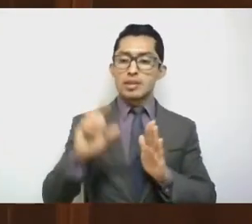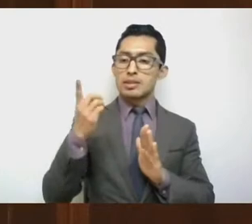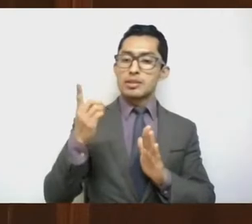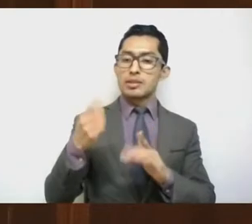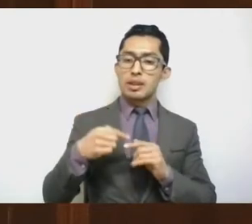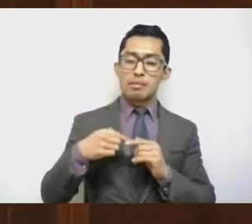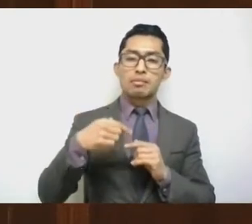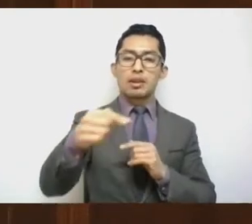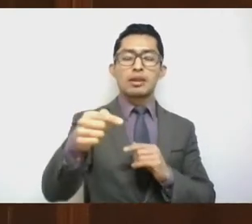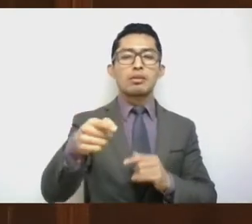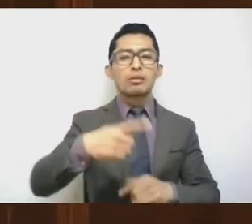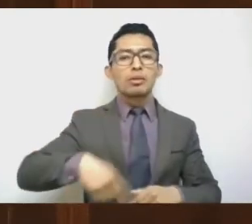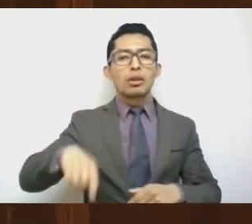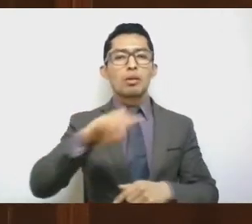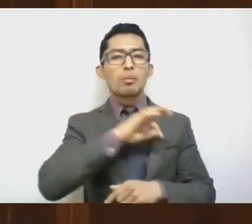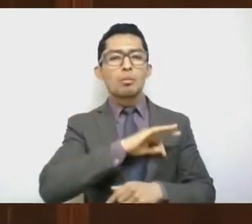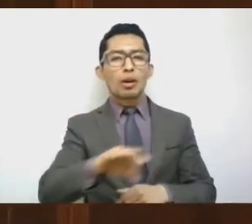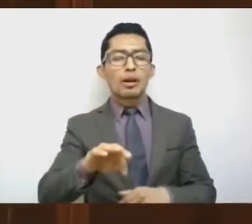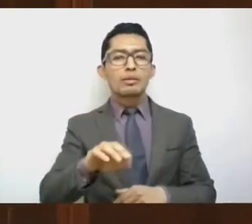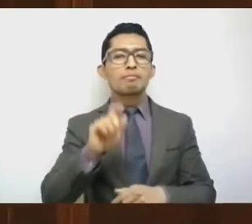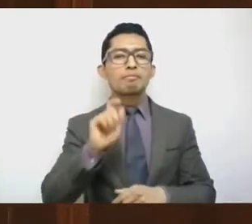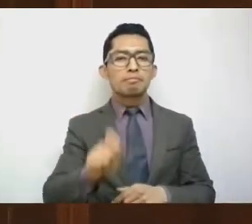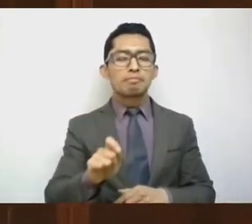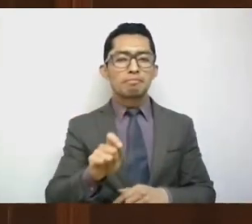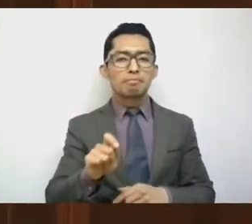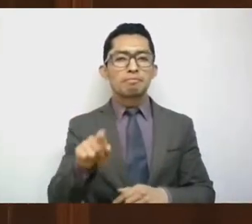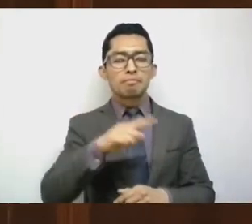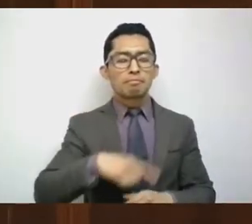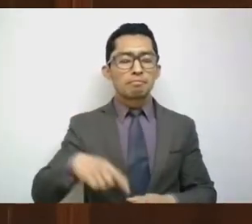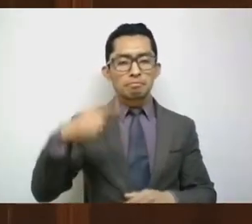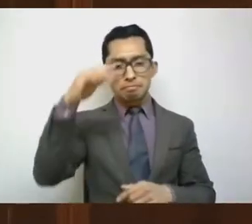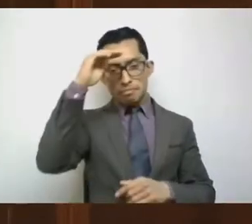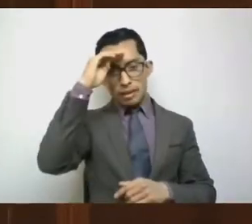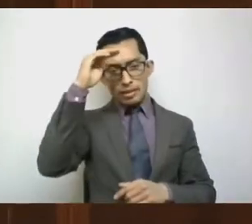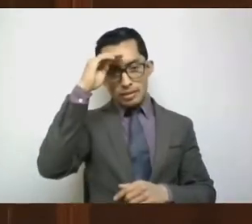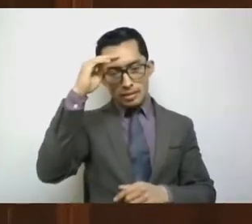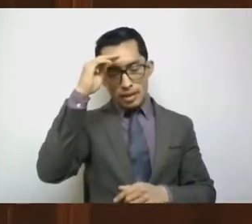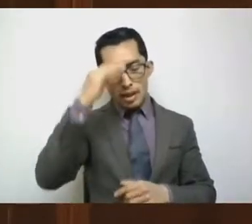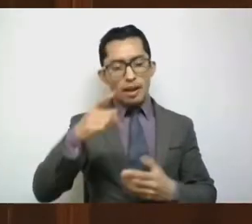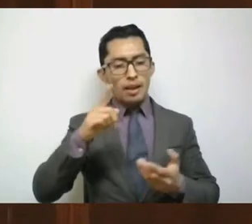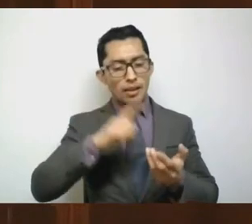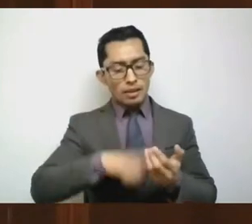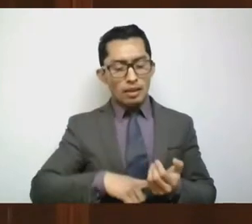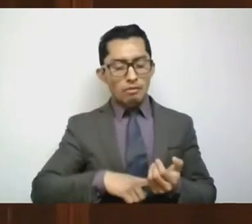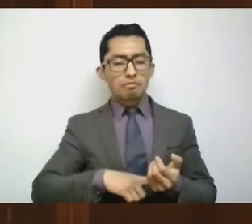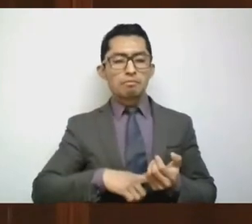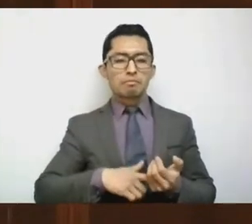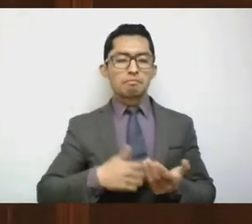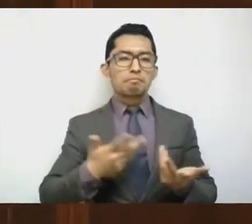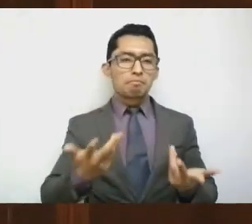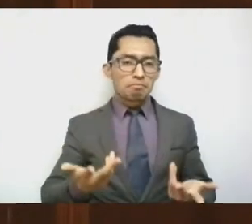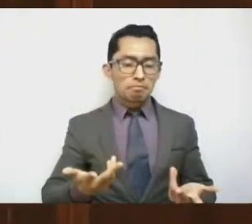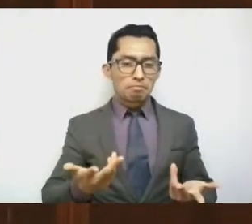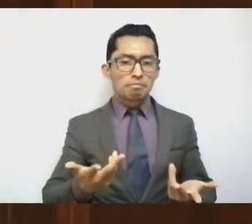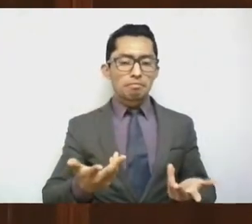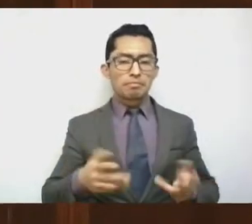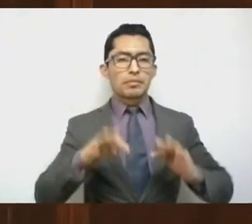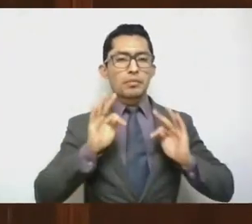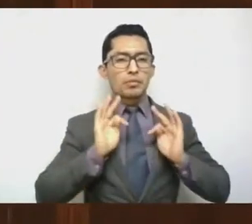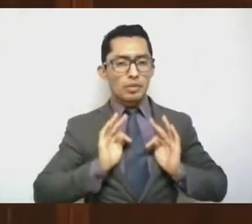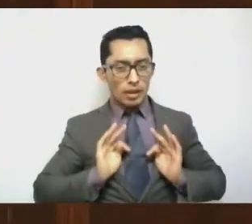darnos un espacio, hacer la tregua que nos permita con serenidad